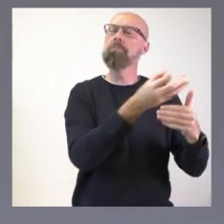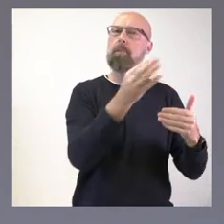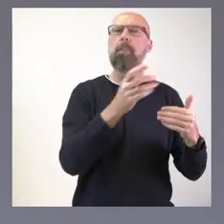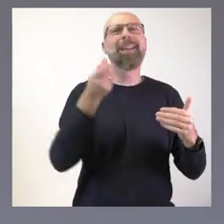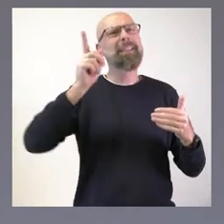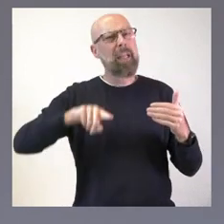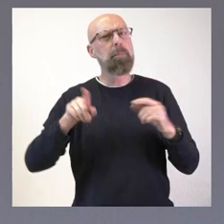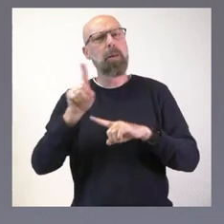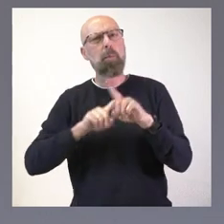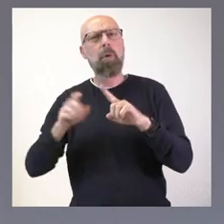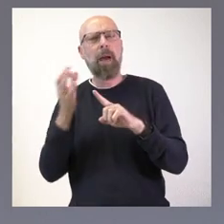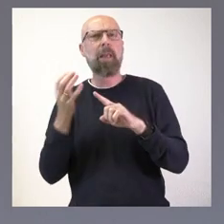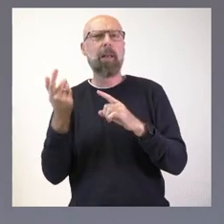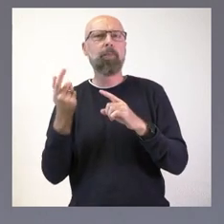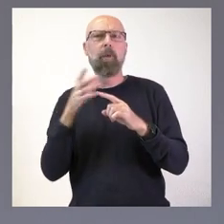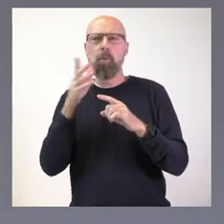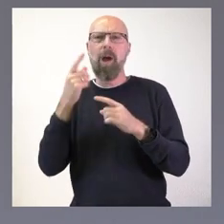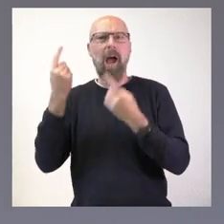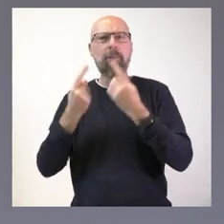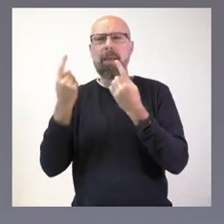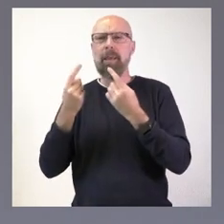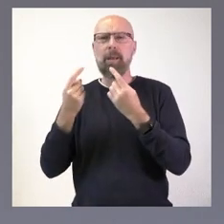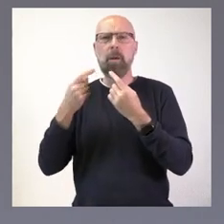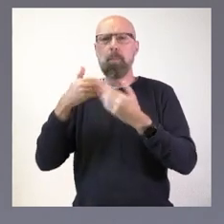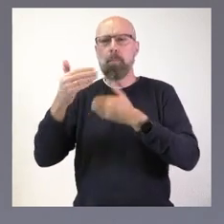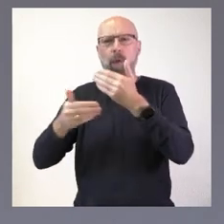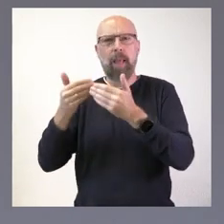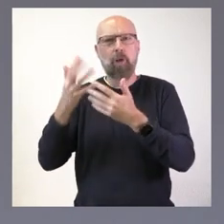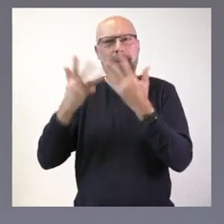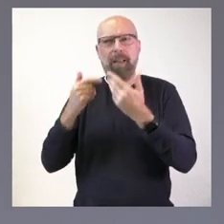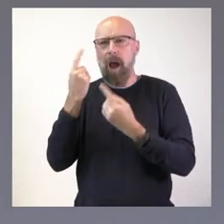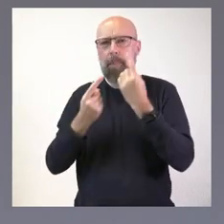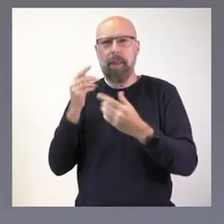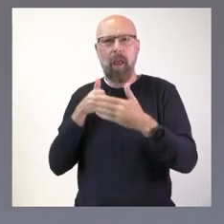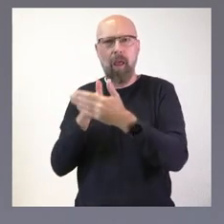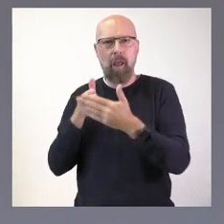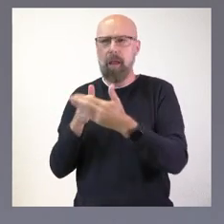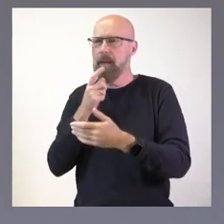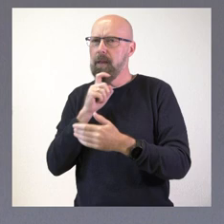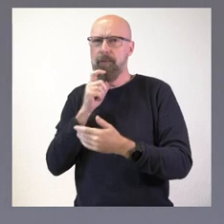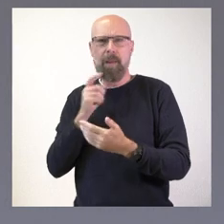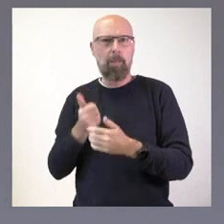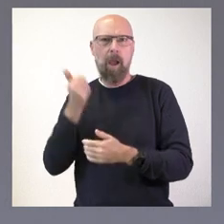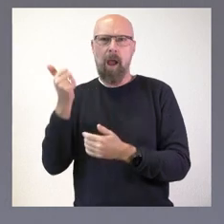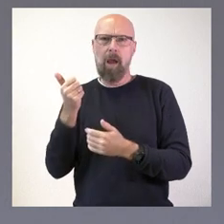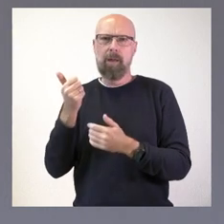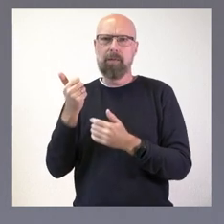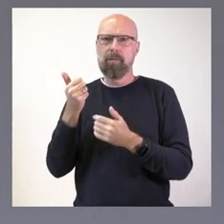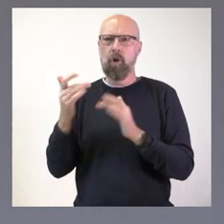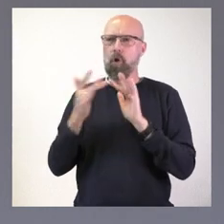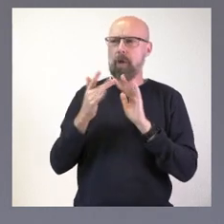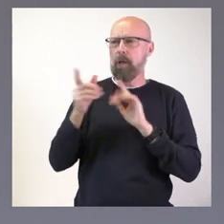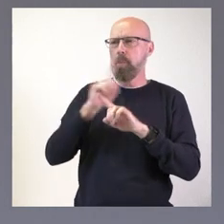exista una maraña de procedimientos administrativos que hacen muy difícil en algunas ocasiones la relación con la Administración regional.